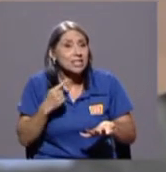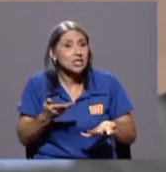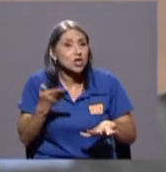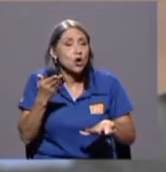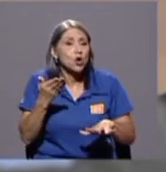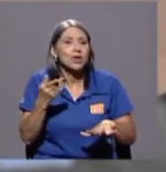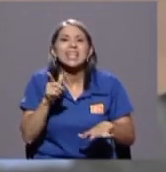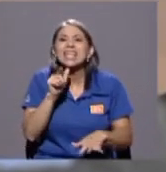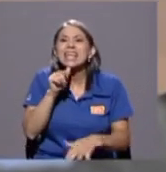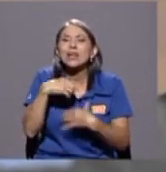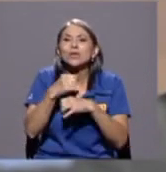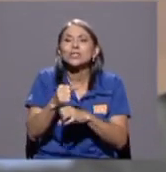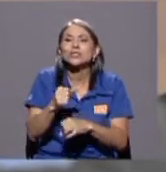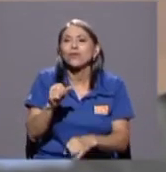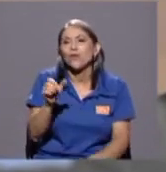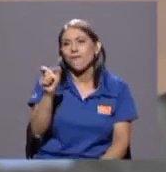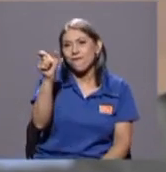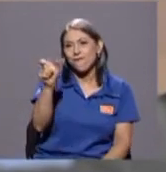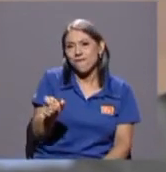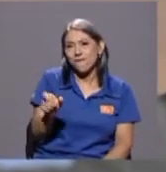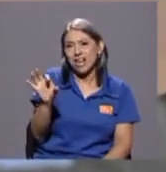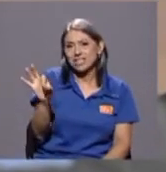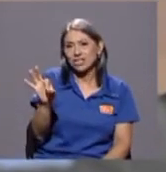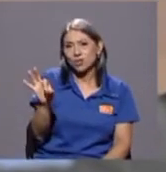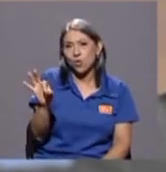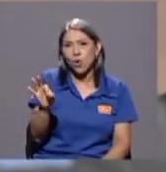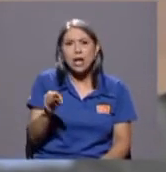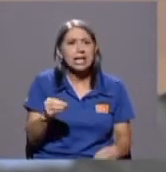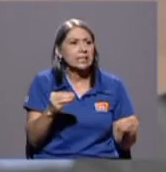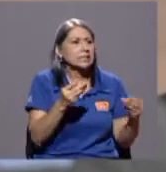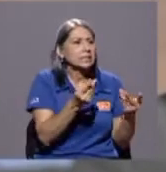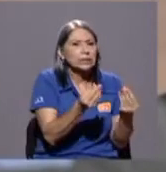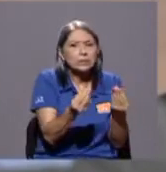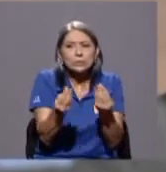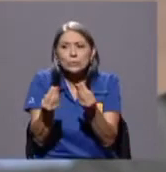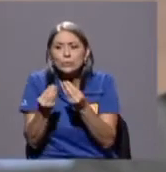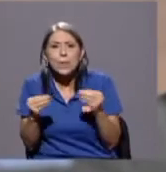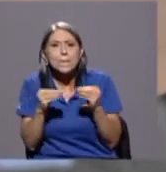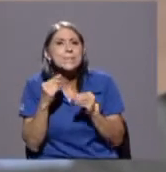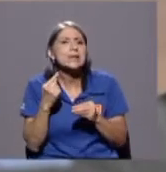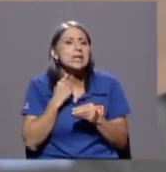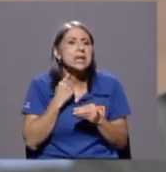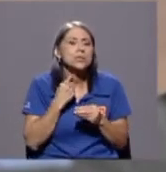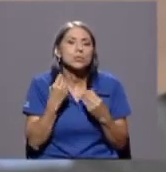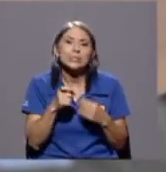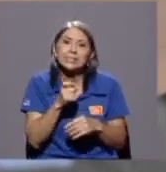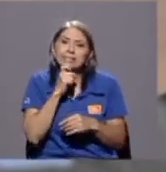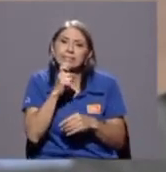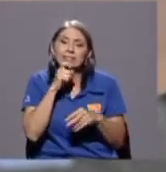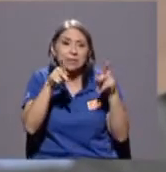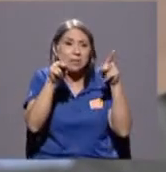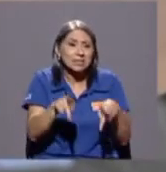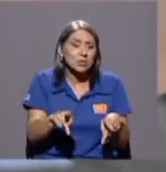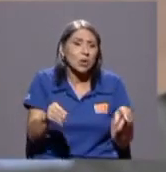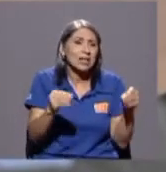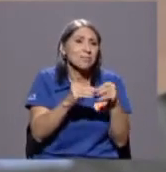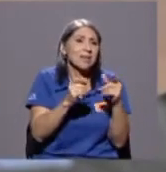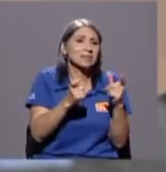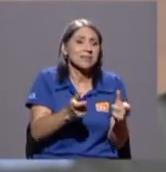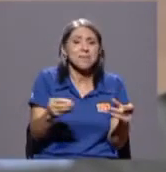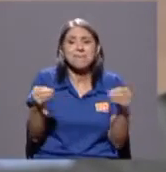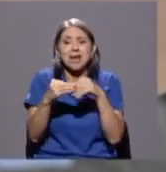injusto es un impuesto que le pega mucho más duro a los más pobres es un impuesto que te cobran sin avisarte que te lo están cobrando